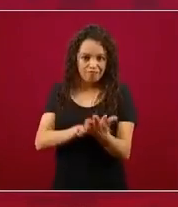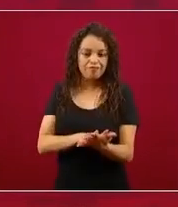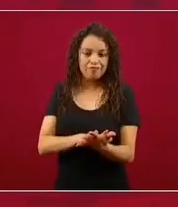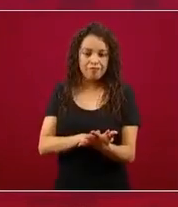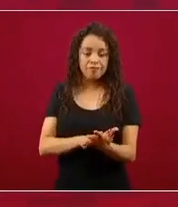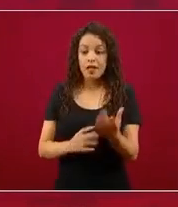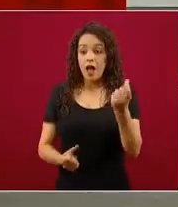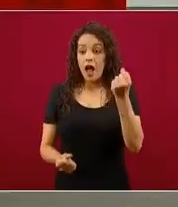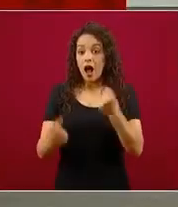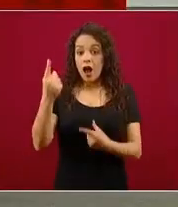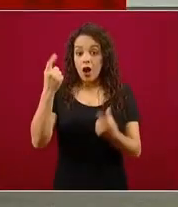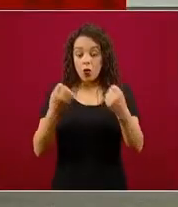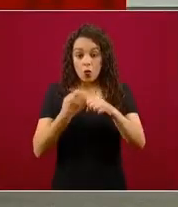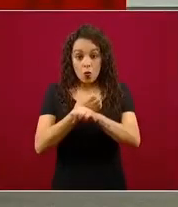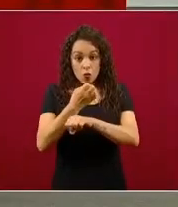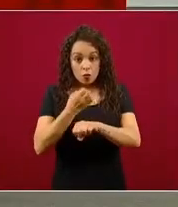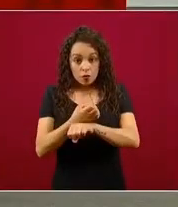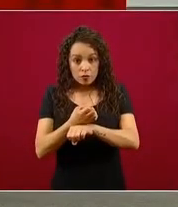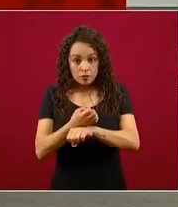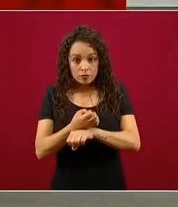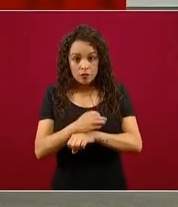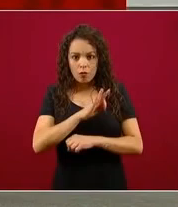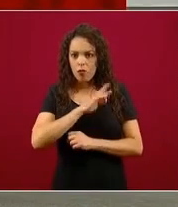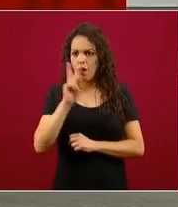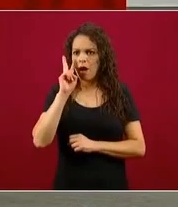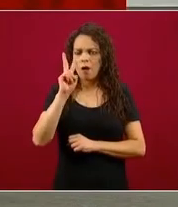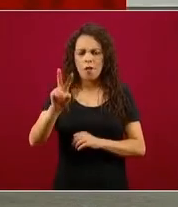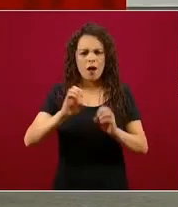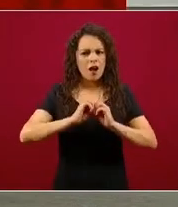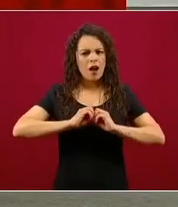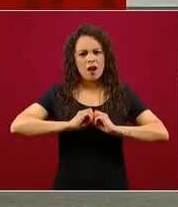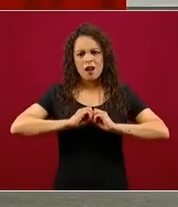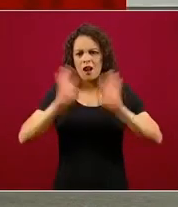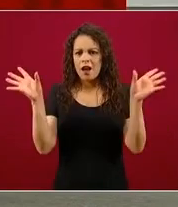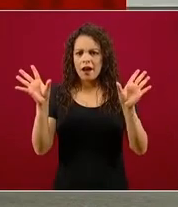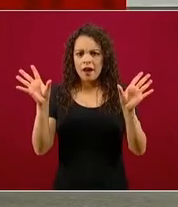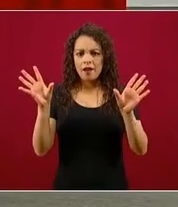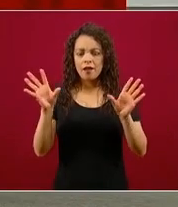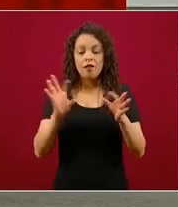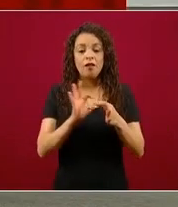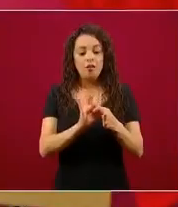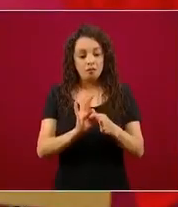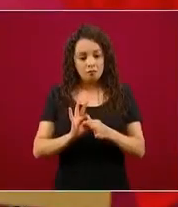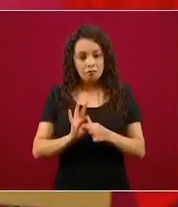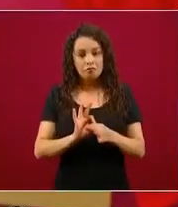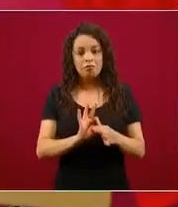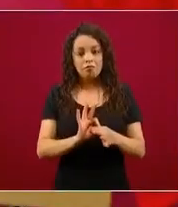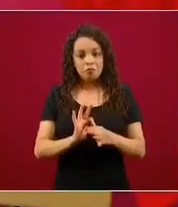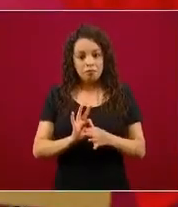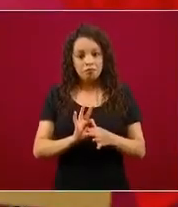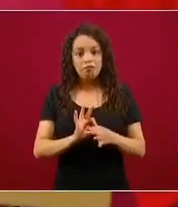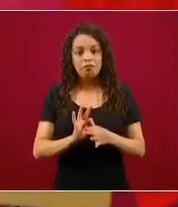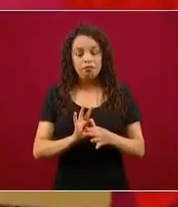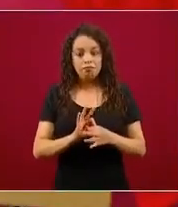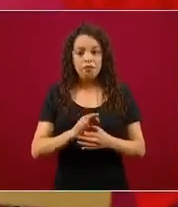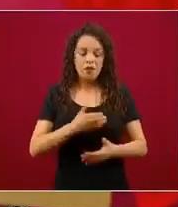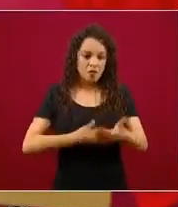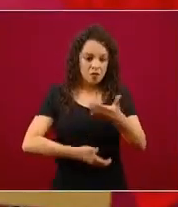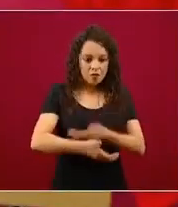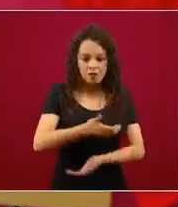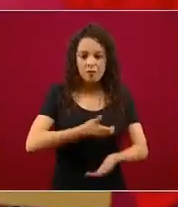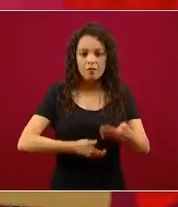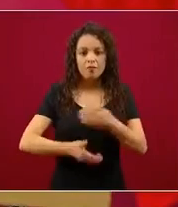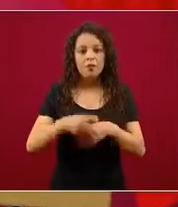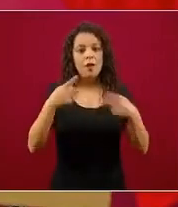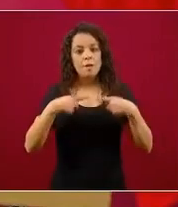zonas que de manera muy ilustrativa tienen una coincidencia, comparten recursos, hay tránsito